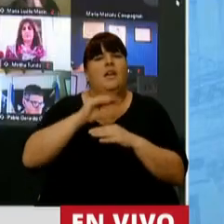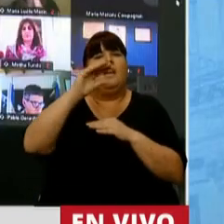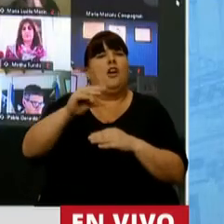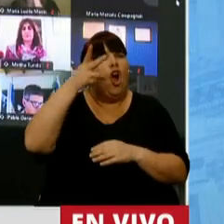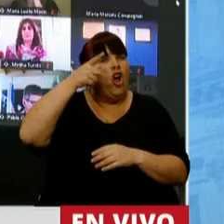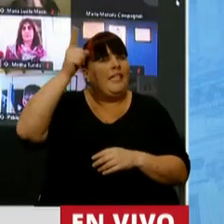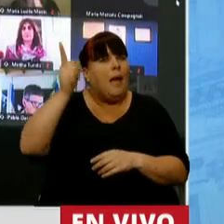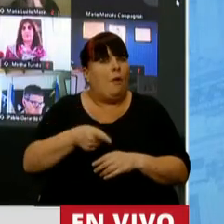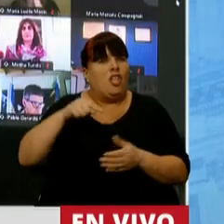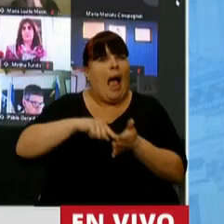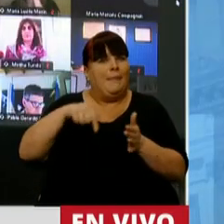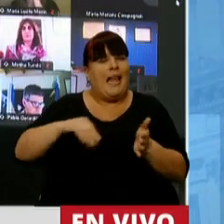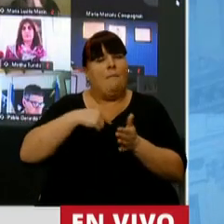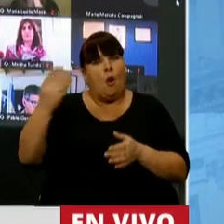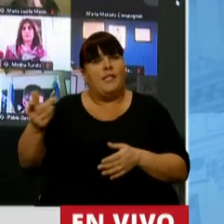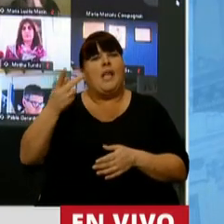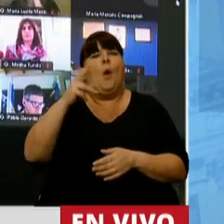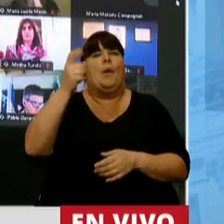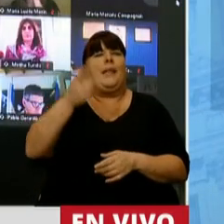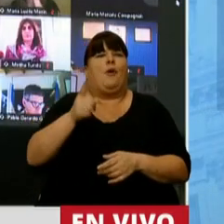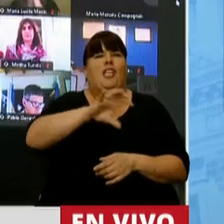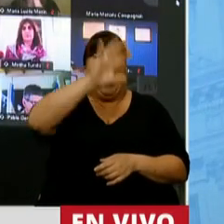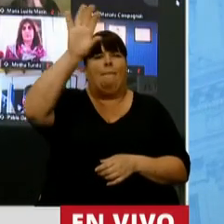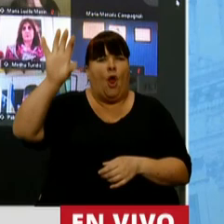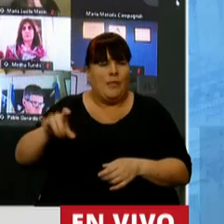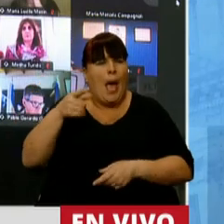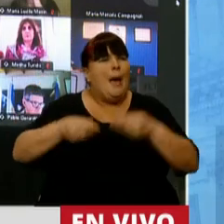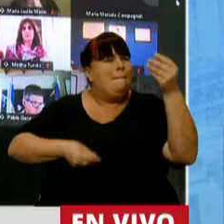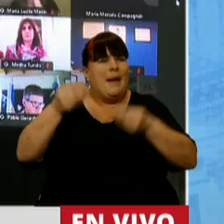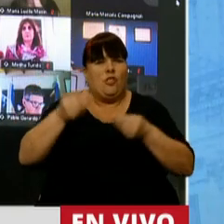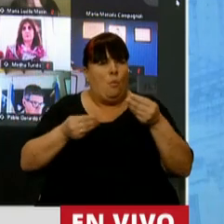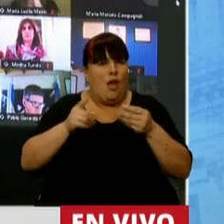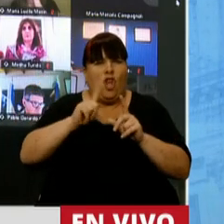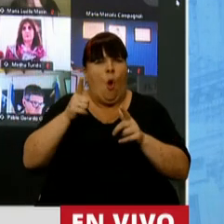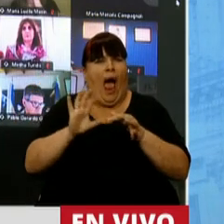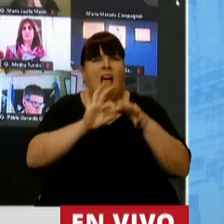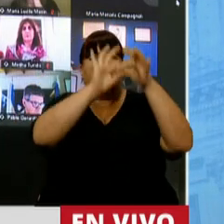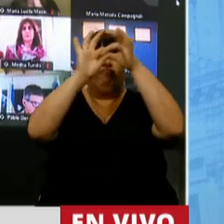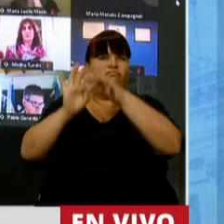el 80% a la AMBA y el 20% al interior del país. Es decir, este presupuesto es todo menos federal.